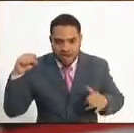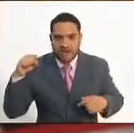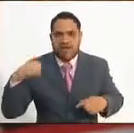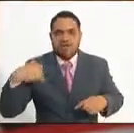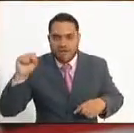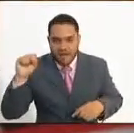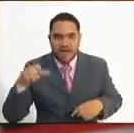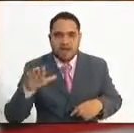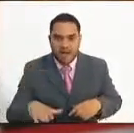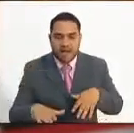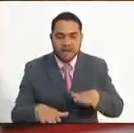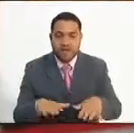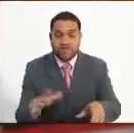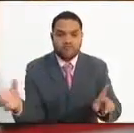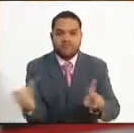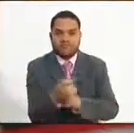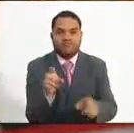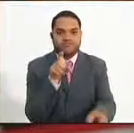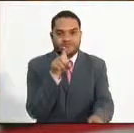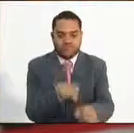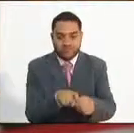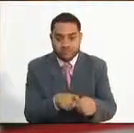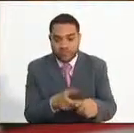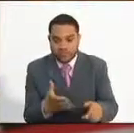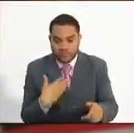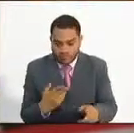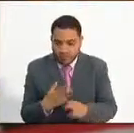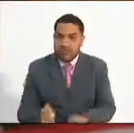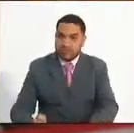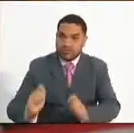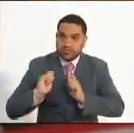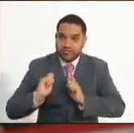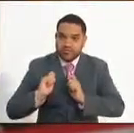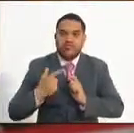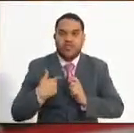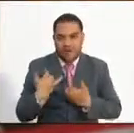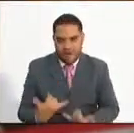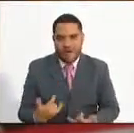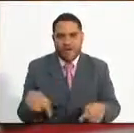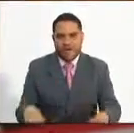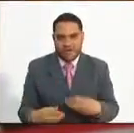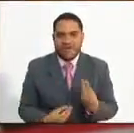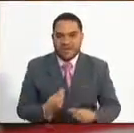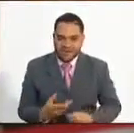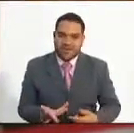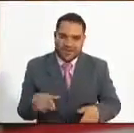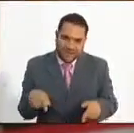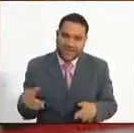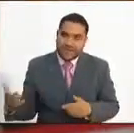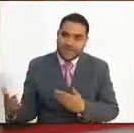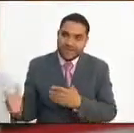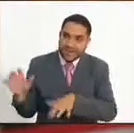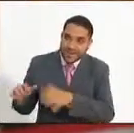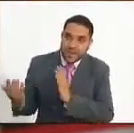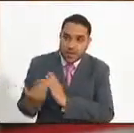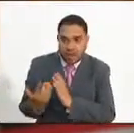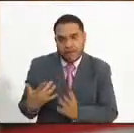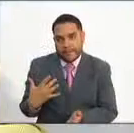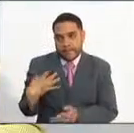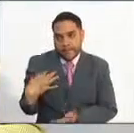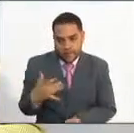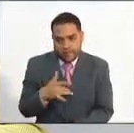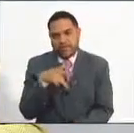así poder llegar al momento del nombramiento que es lo que estoy realizando hoy en el acto protocolario organizado por la Secretaría de Educación.